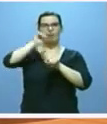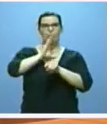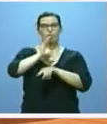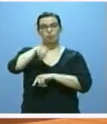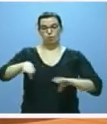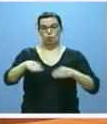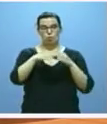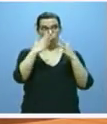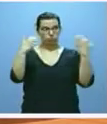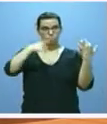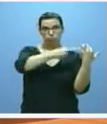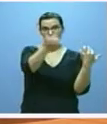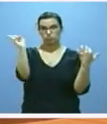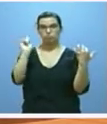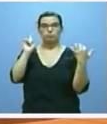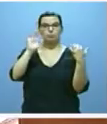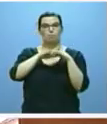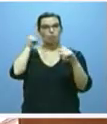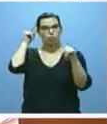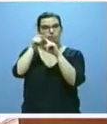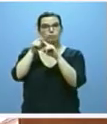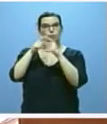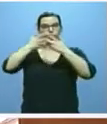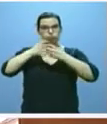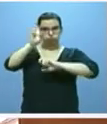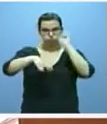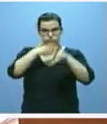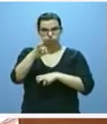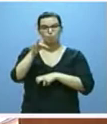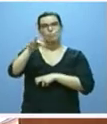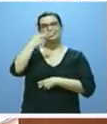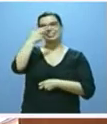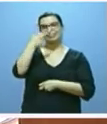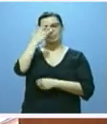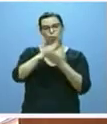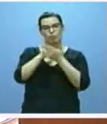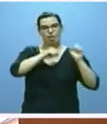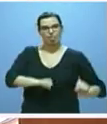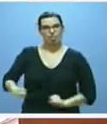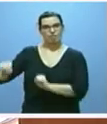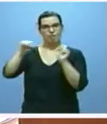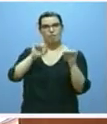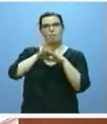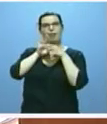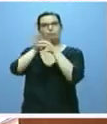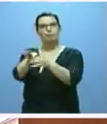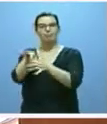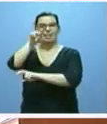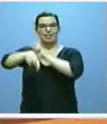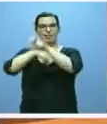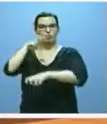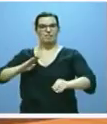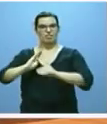de esta Cámara en relación al objetivo de la reindustrialización o la defensa de los intereses de la comunidad en la reforma de la financiación autonómica.